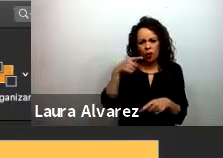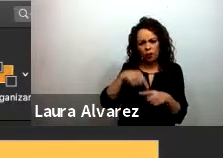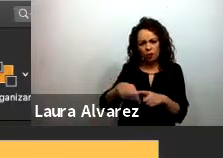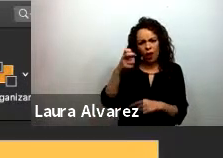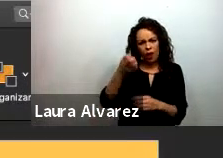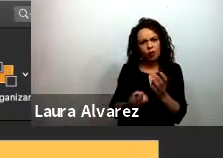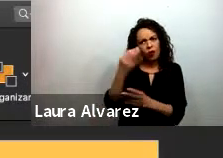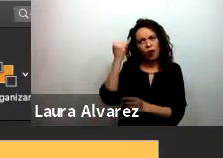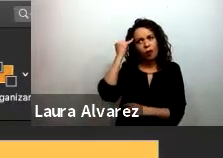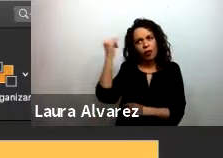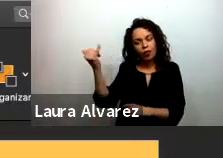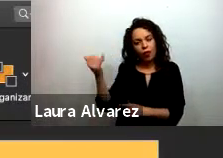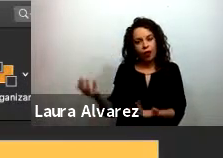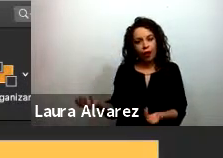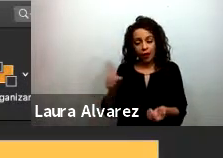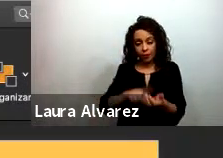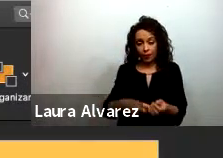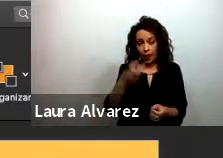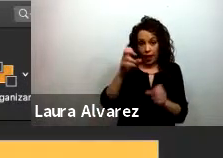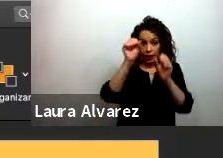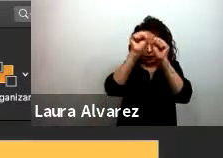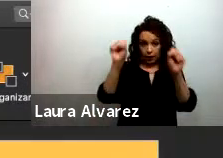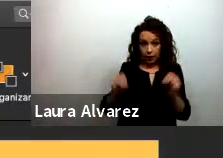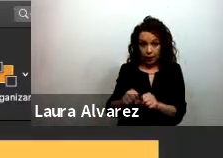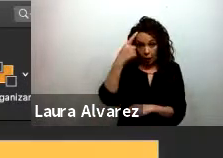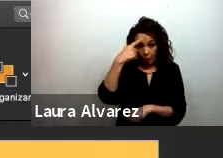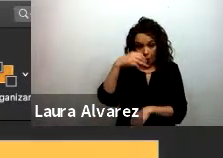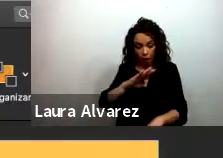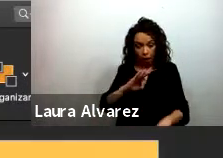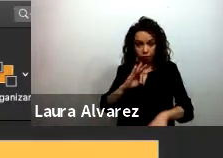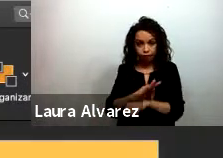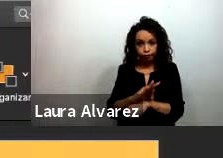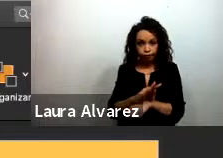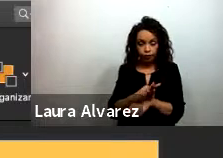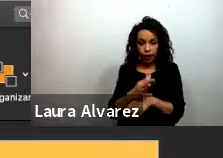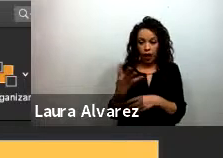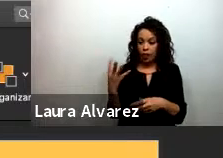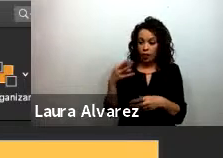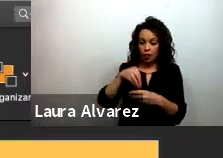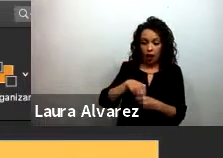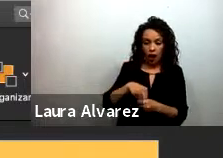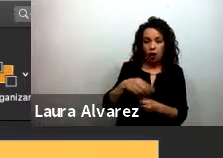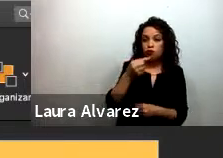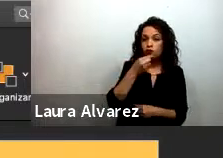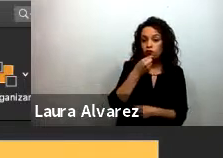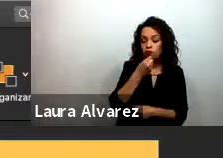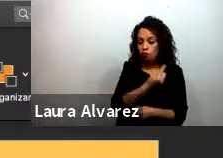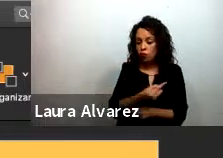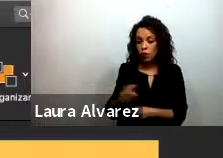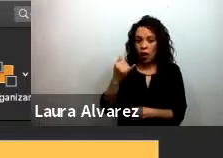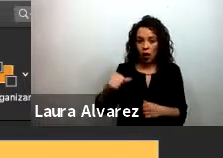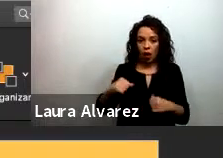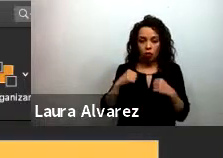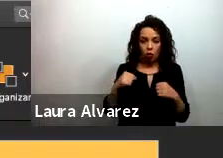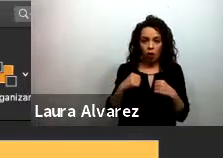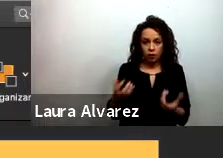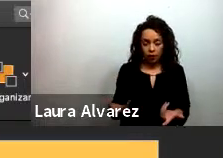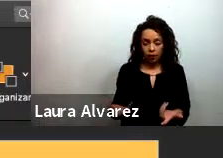marco de este sistema que les platiqué el sistema de protección integral de derechos de niñas y niños adolescentes el secretariado ejecutivo que es la instancia que coordina el sistema